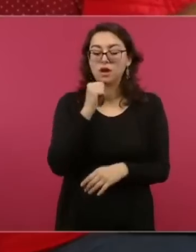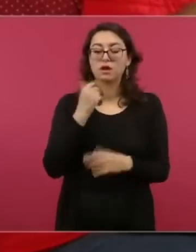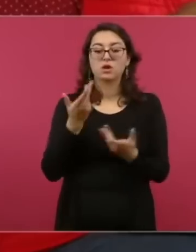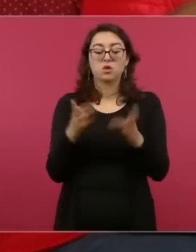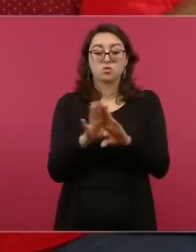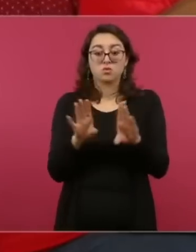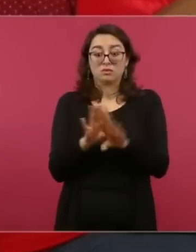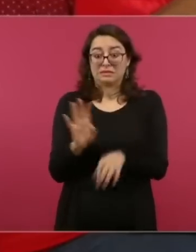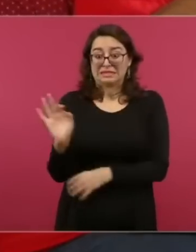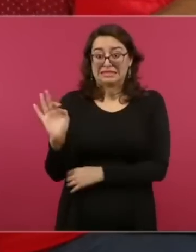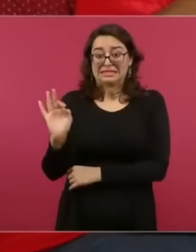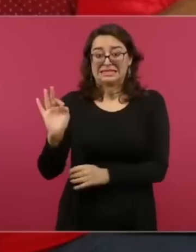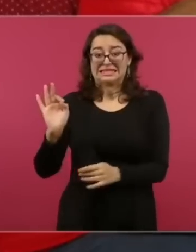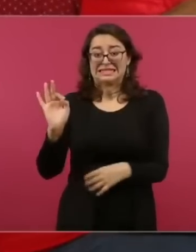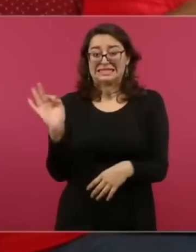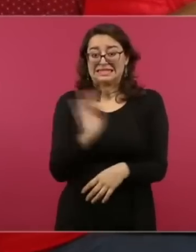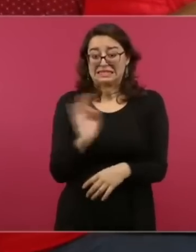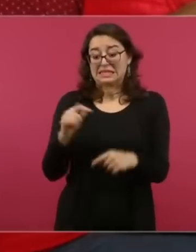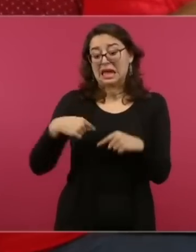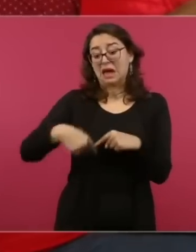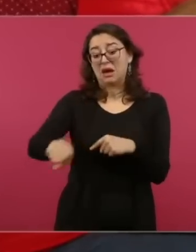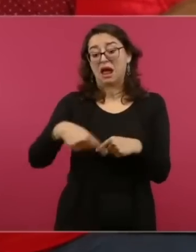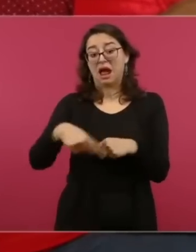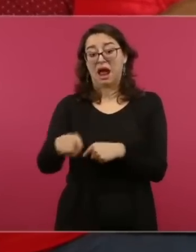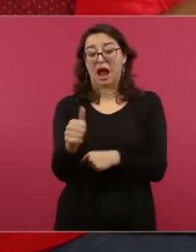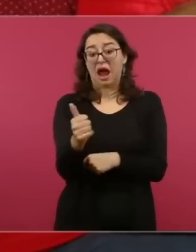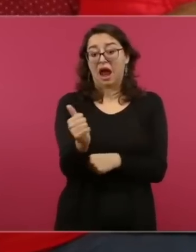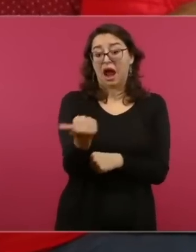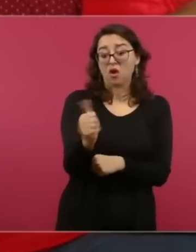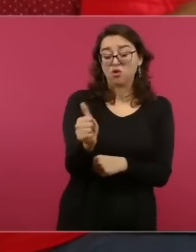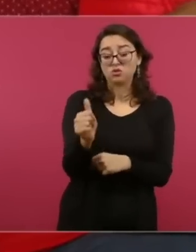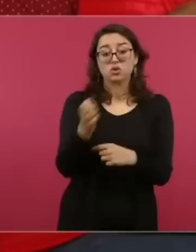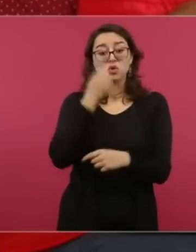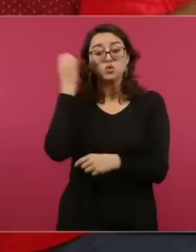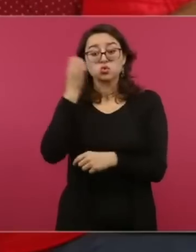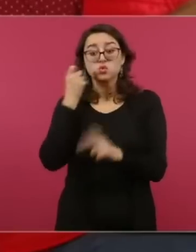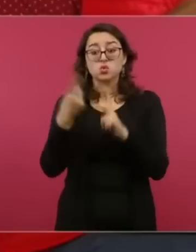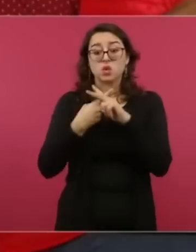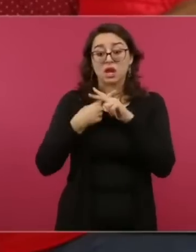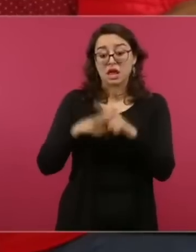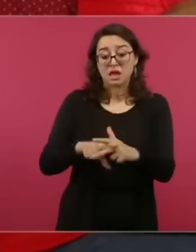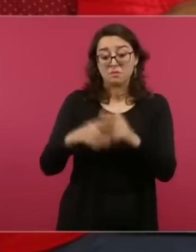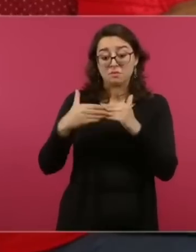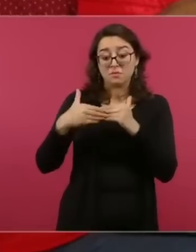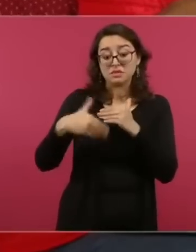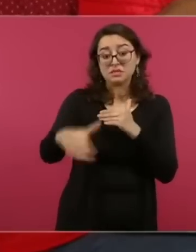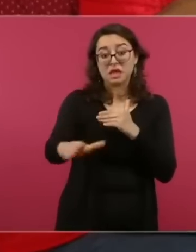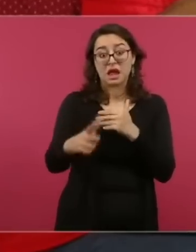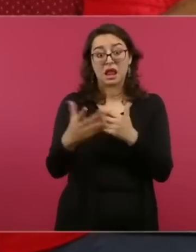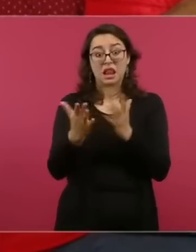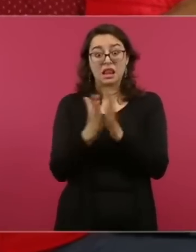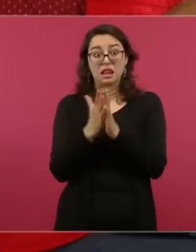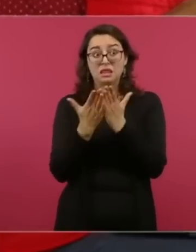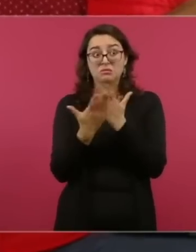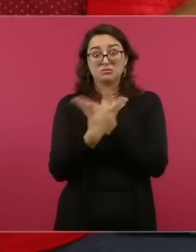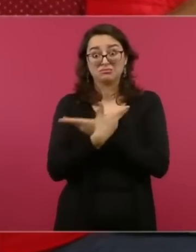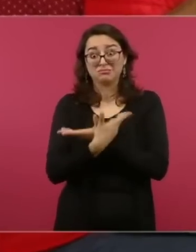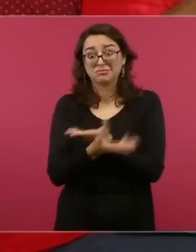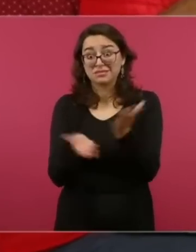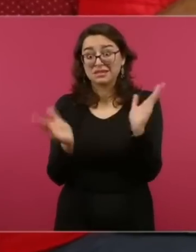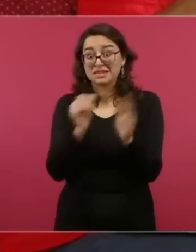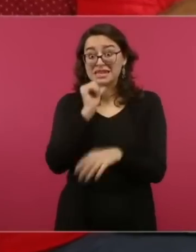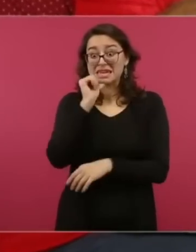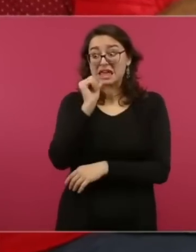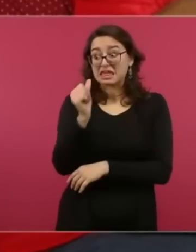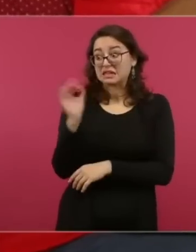hay algún riesgo de que una vez que inicie el ciclo, usted decía hace unos días que no se van a embodegar, pero si hay algún riesgo que por alguna